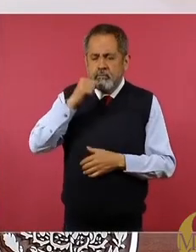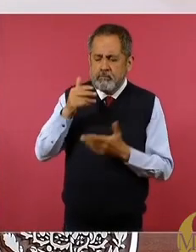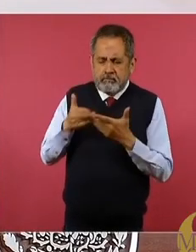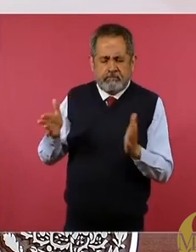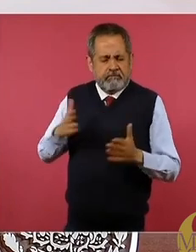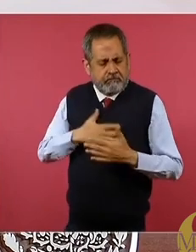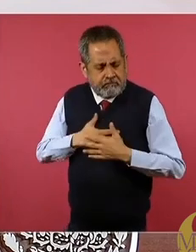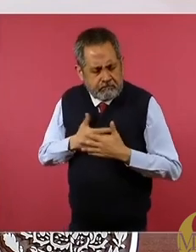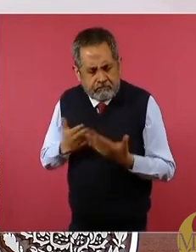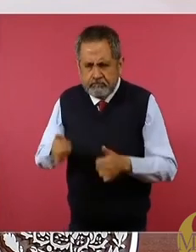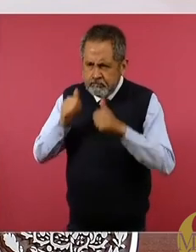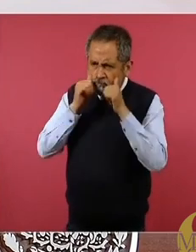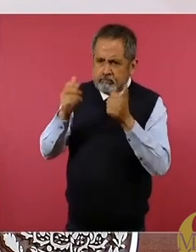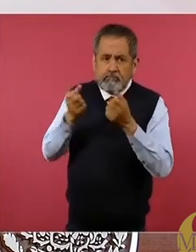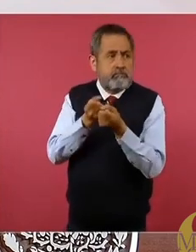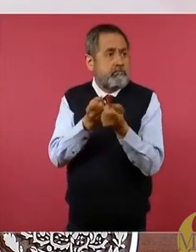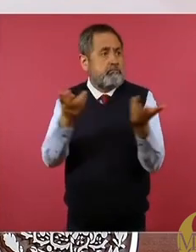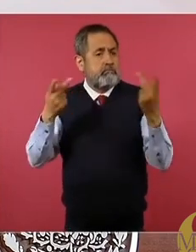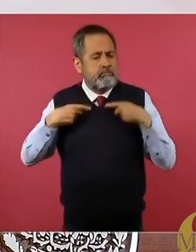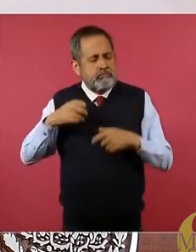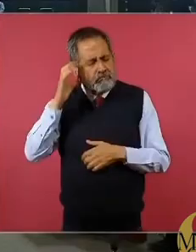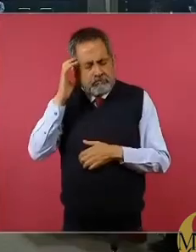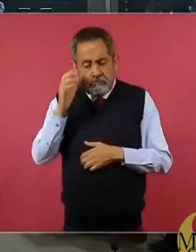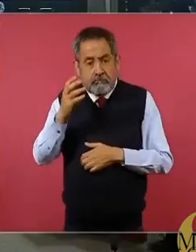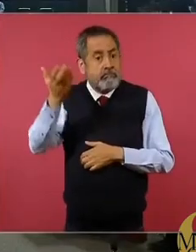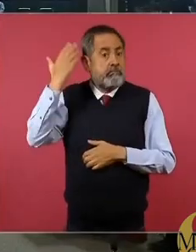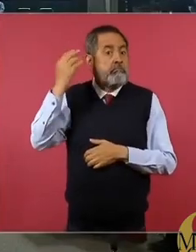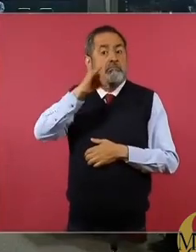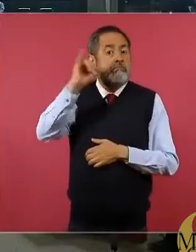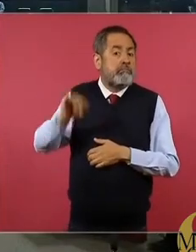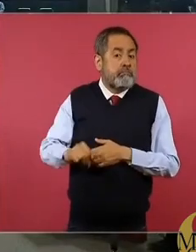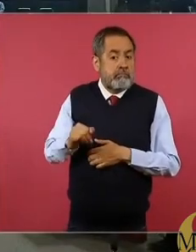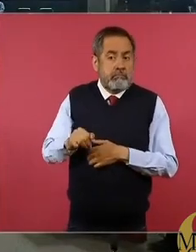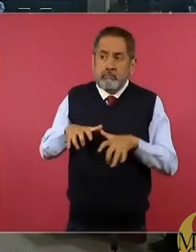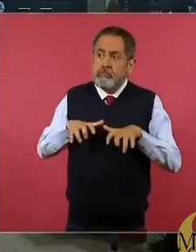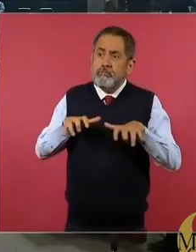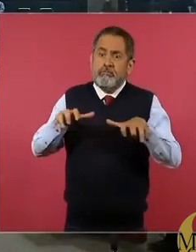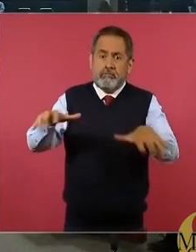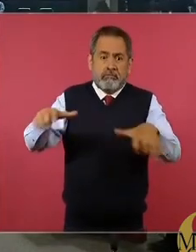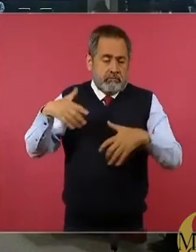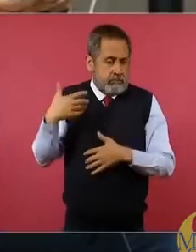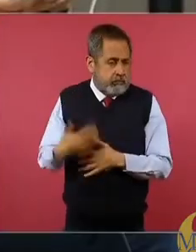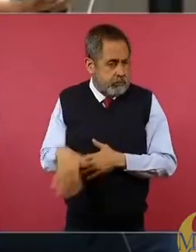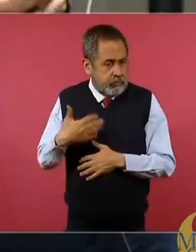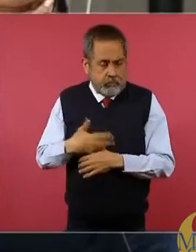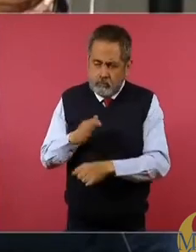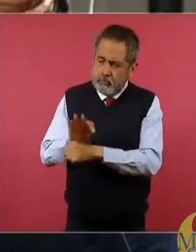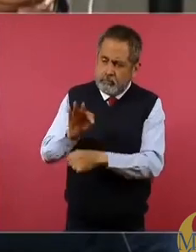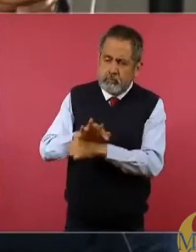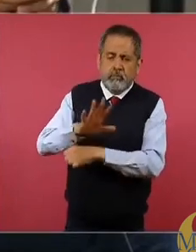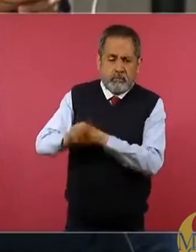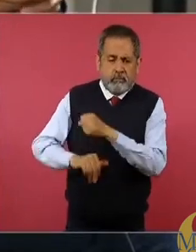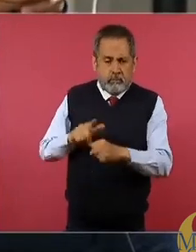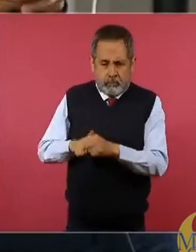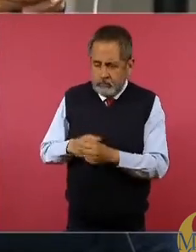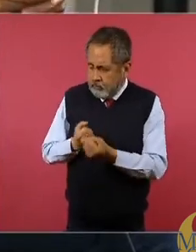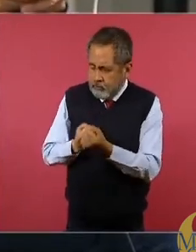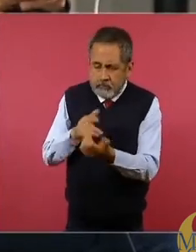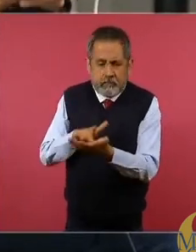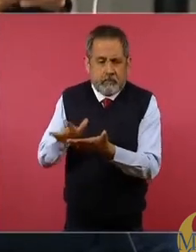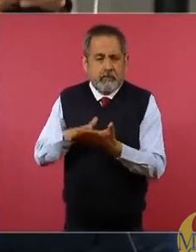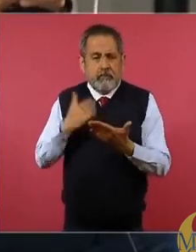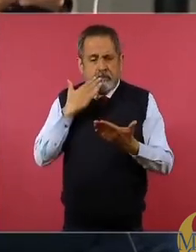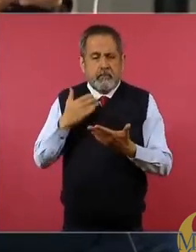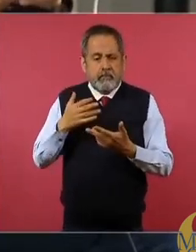las puertas y nos escucharon millones de personas. Nunca se había soñado con un foro tan grande en este movimiento, para este movimiento, lo cual